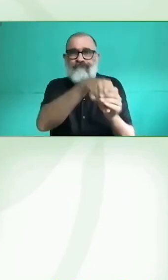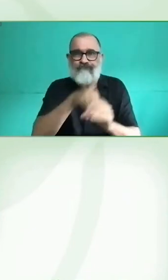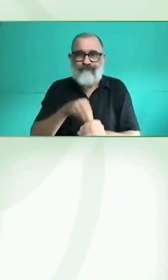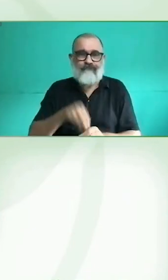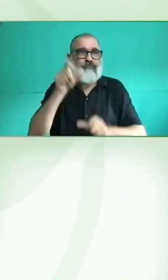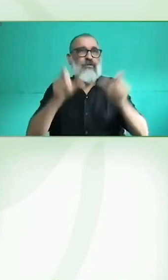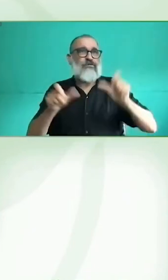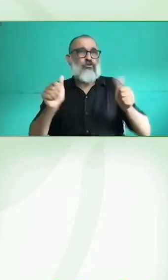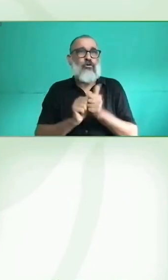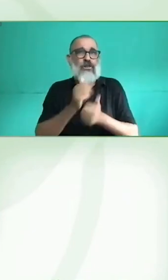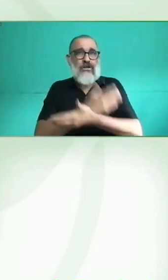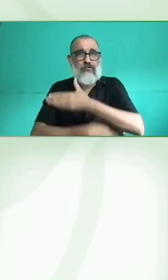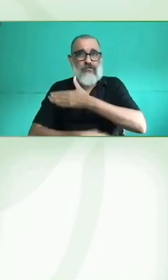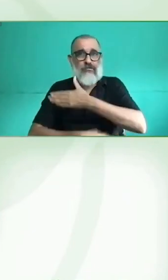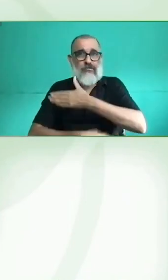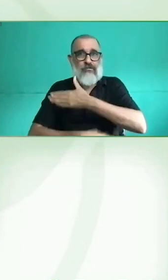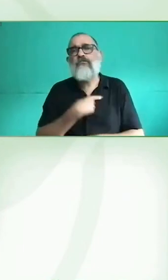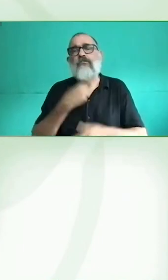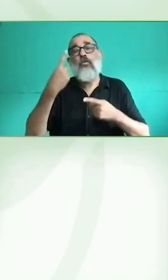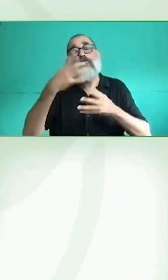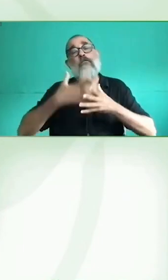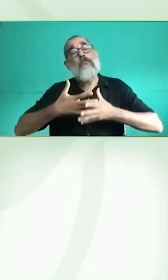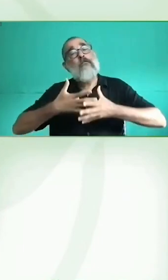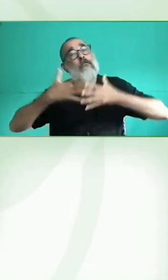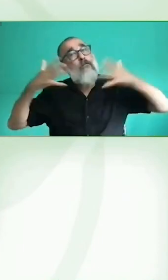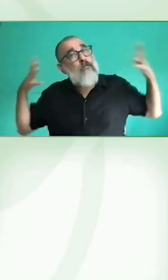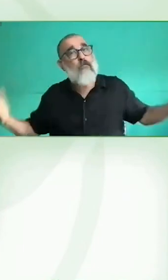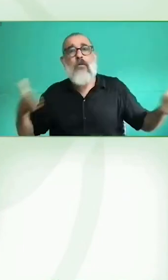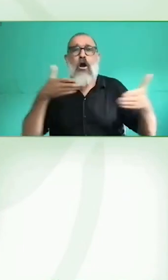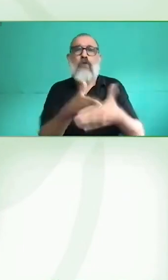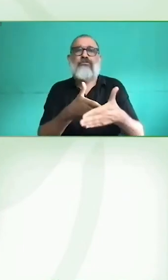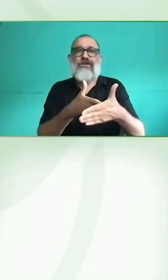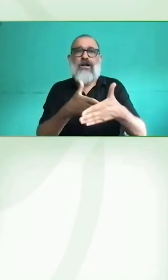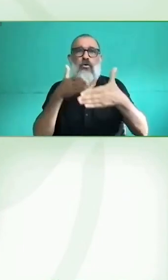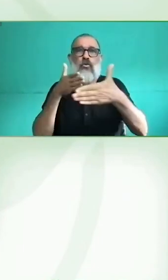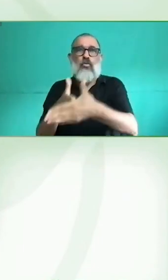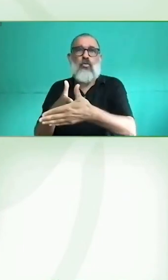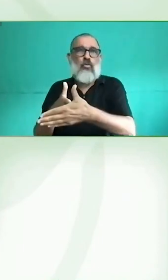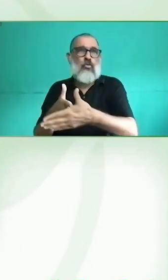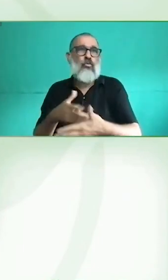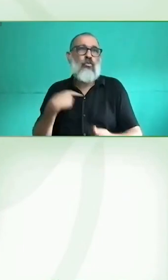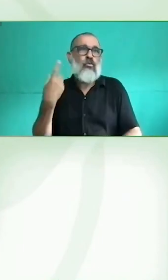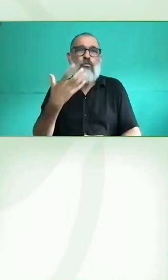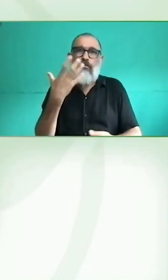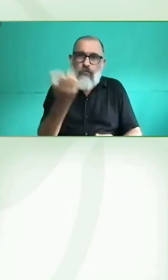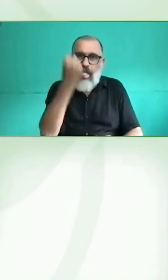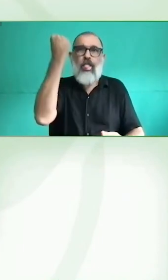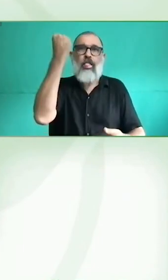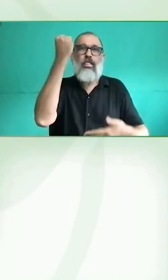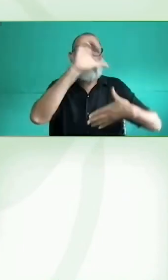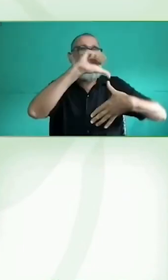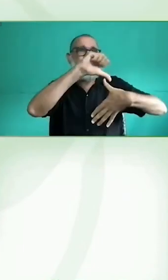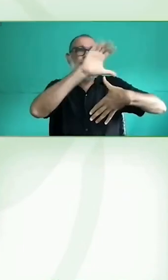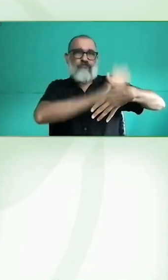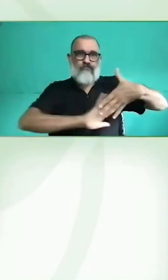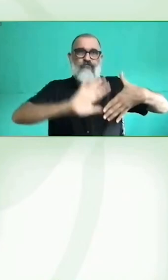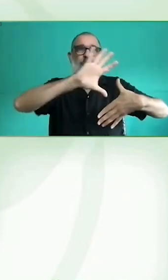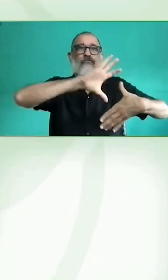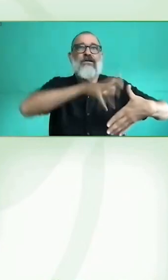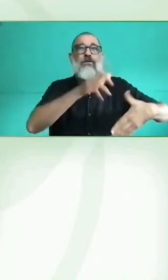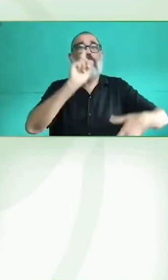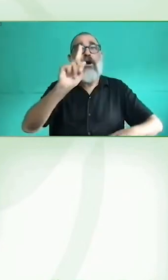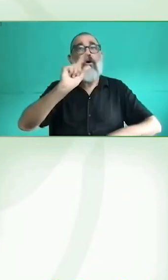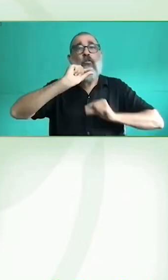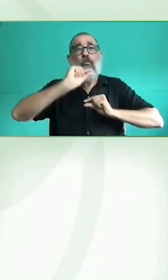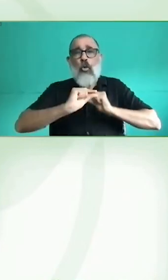marcha programas de promoción del empleo de las personas con discapacidad y también que están teniendo en cuenta esa diversidad a la hora de diseñar